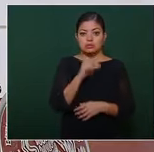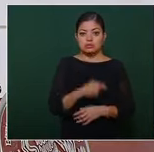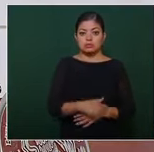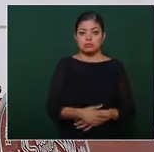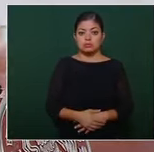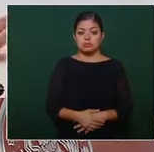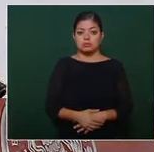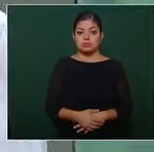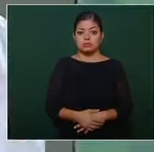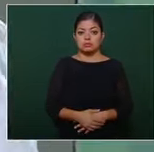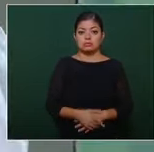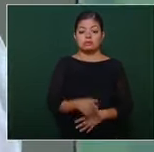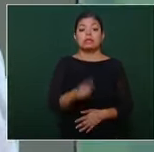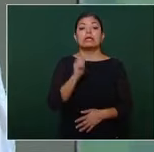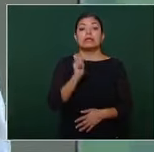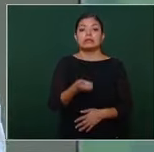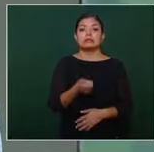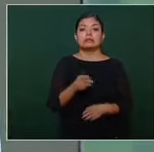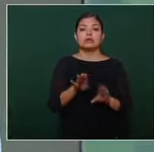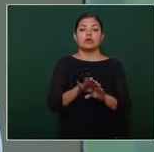eso es protección